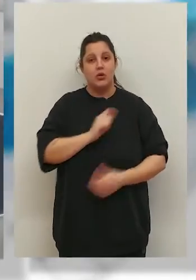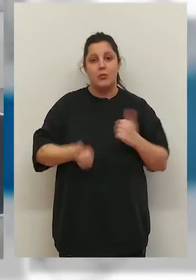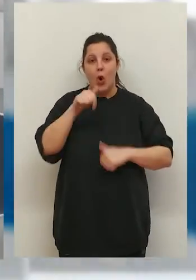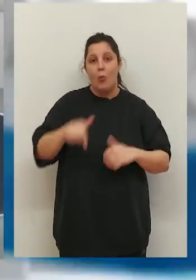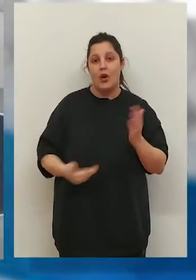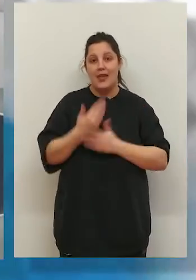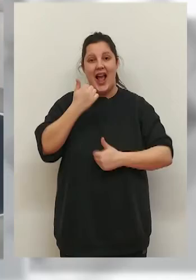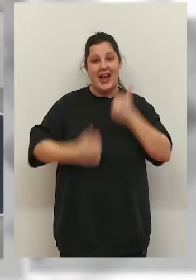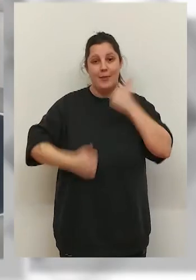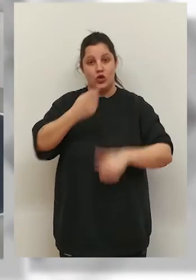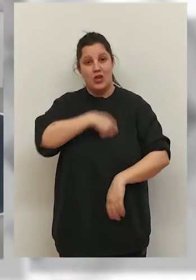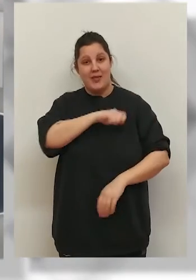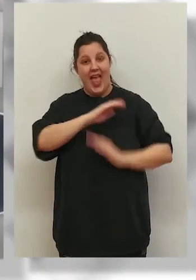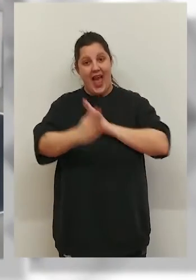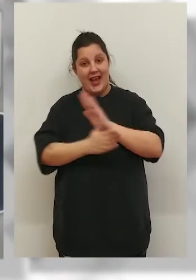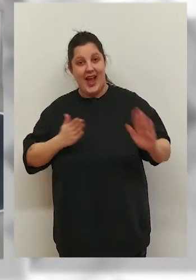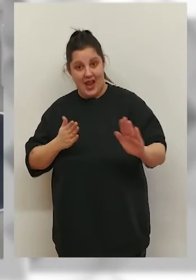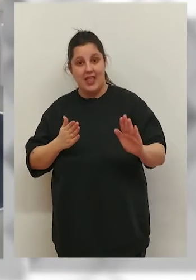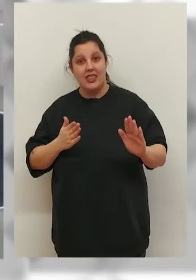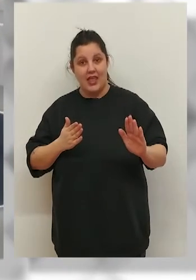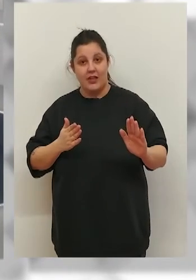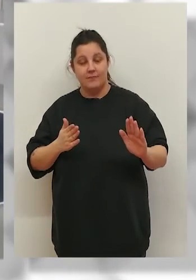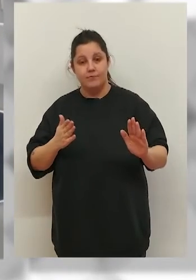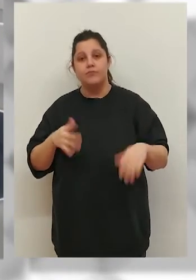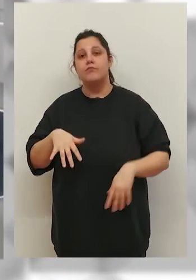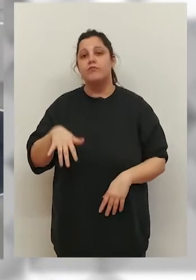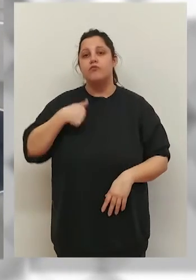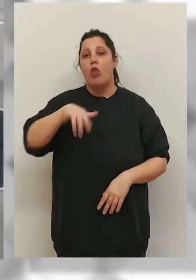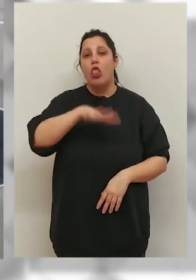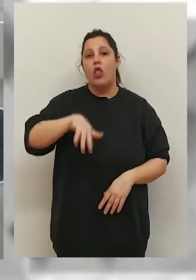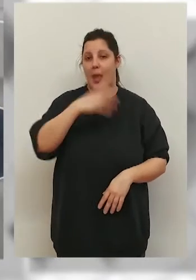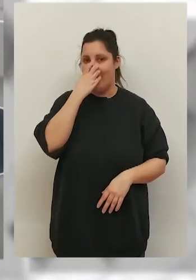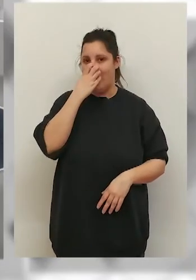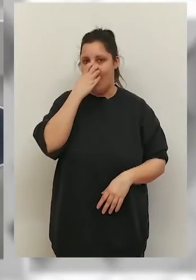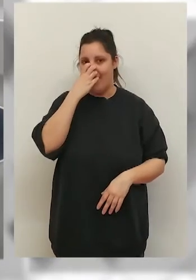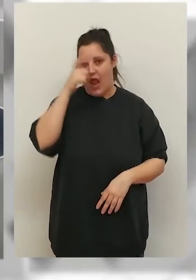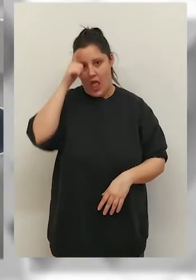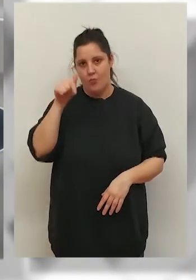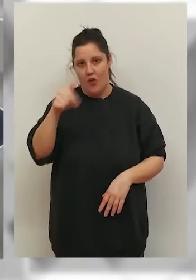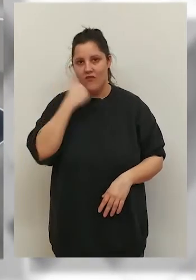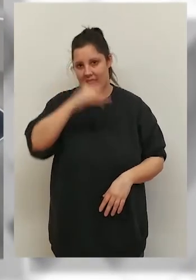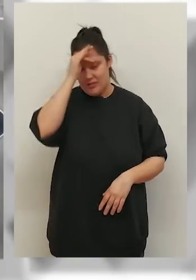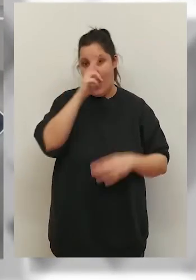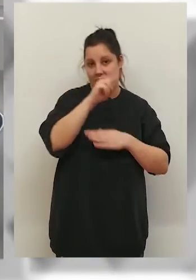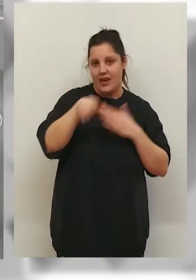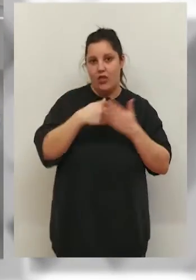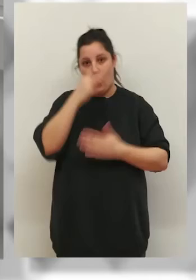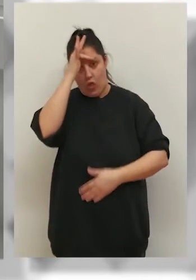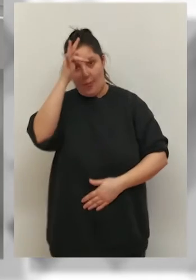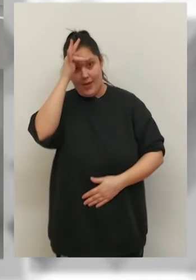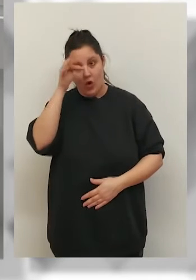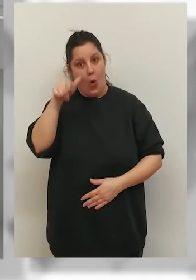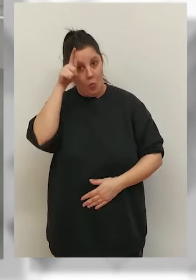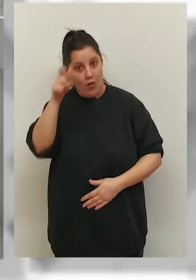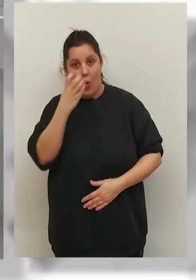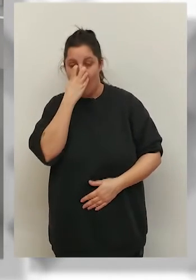Más deportes. Esta mañana se ha presentado el Campeonato de España de Cárate y Paracárate que se celebrará en Villa Mediana de Iregua este fin de semana. Desde el